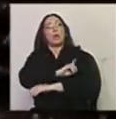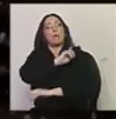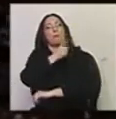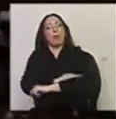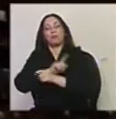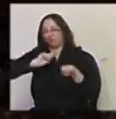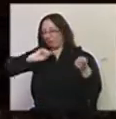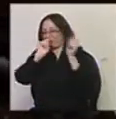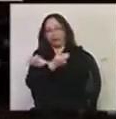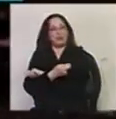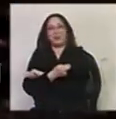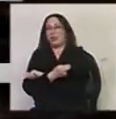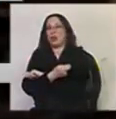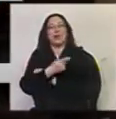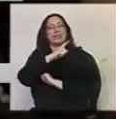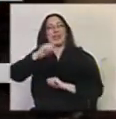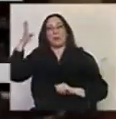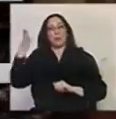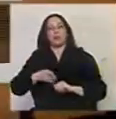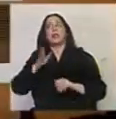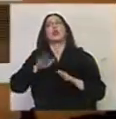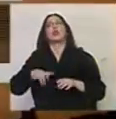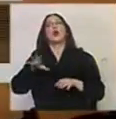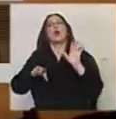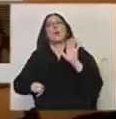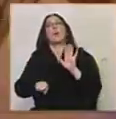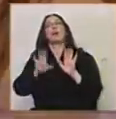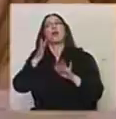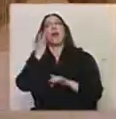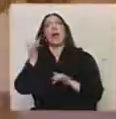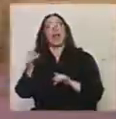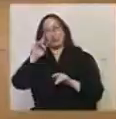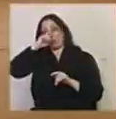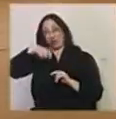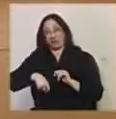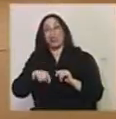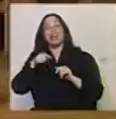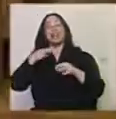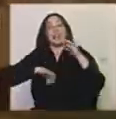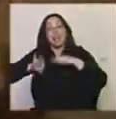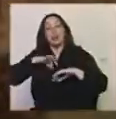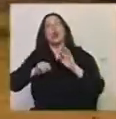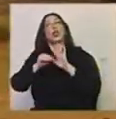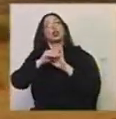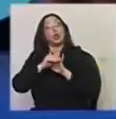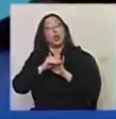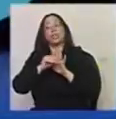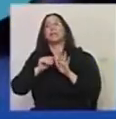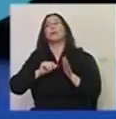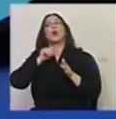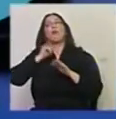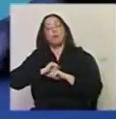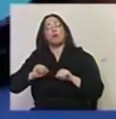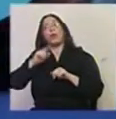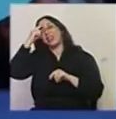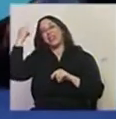modificó de manera sustancial el compromiso montevideano con las artes. En estos 14 años, el Teatro Solís ha posicionado a Montevideo en el circuito